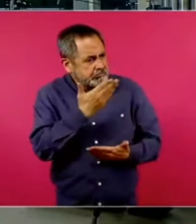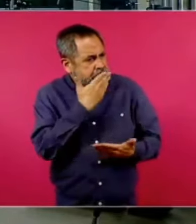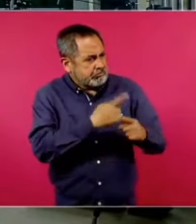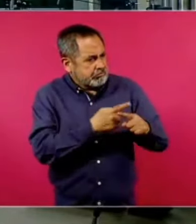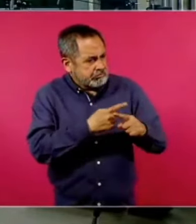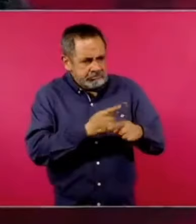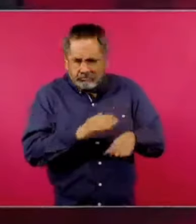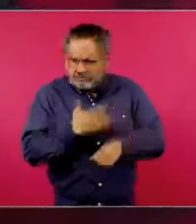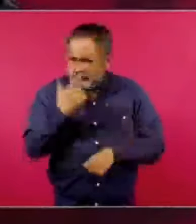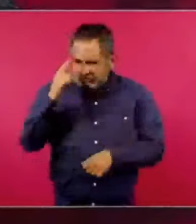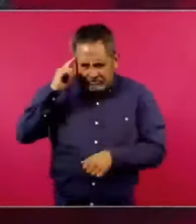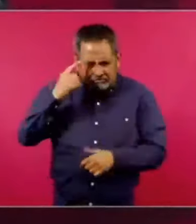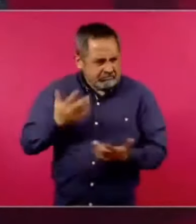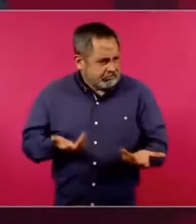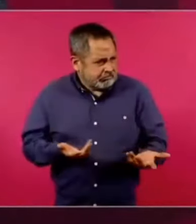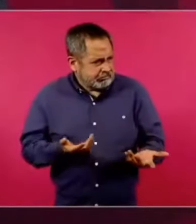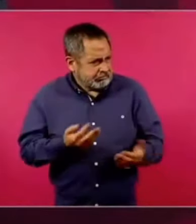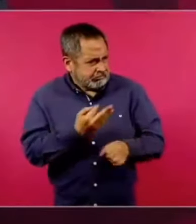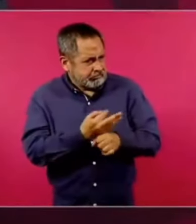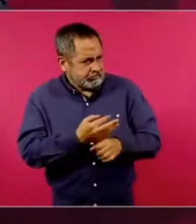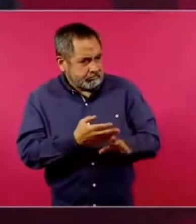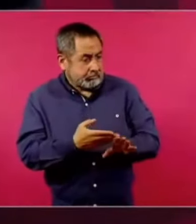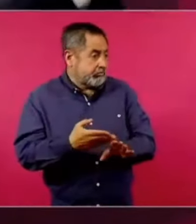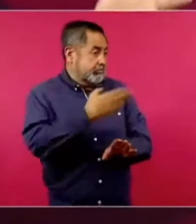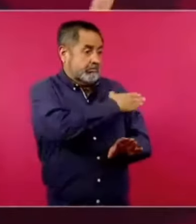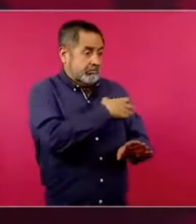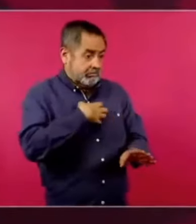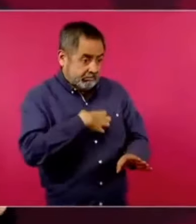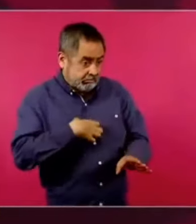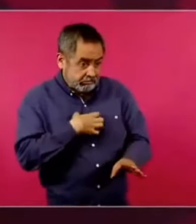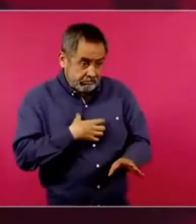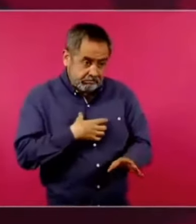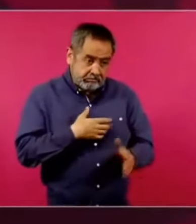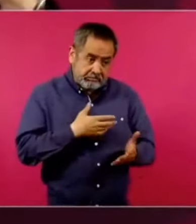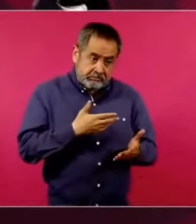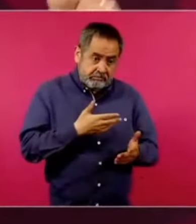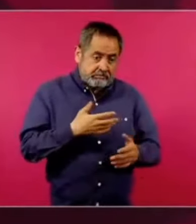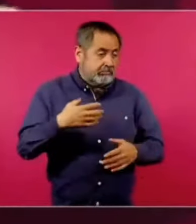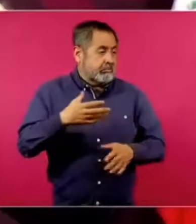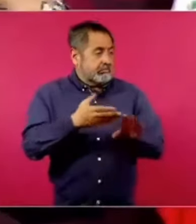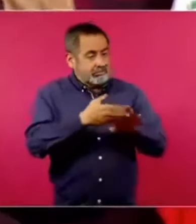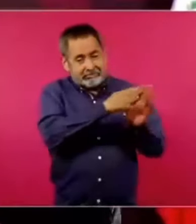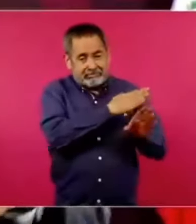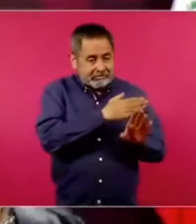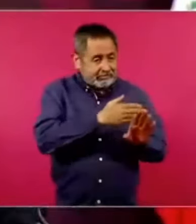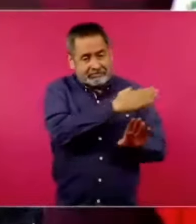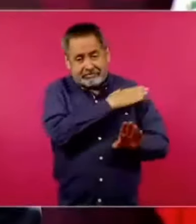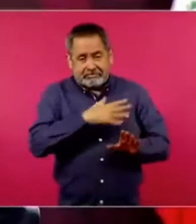¿estabas contento con lo de antes, con la corrupción,